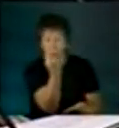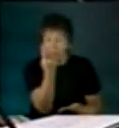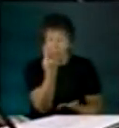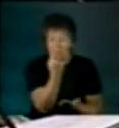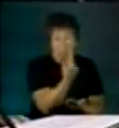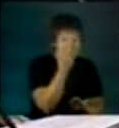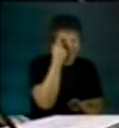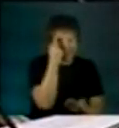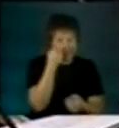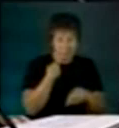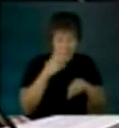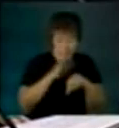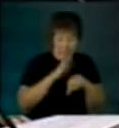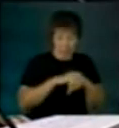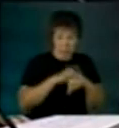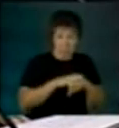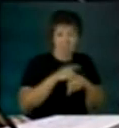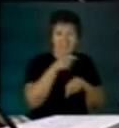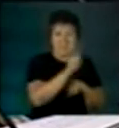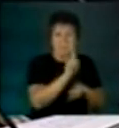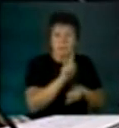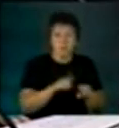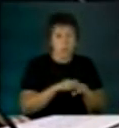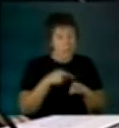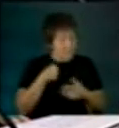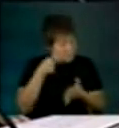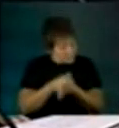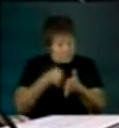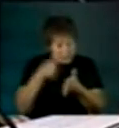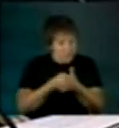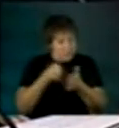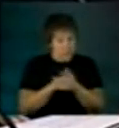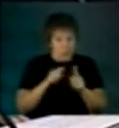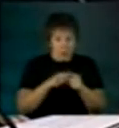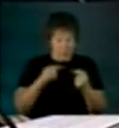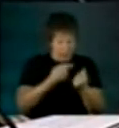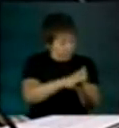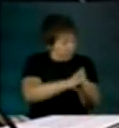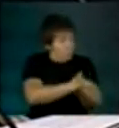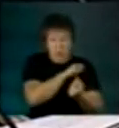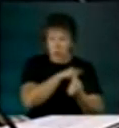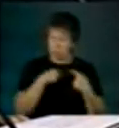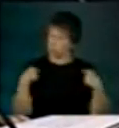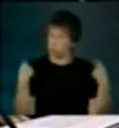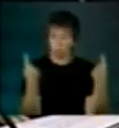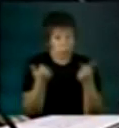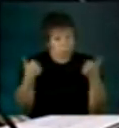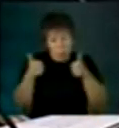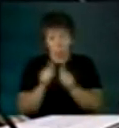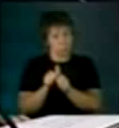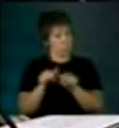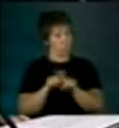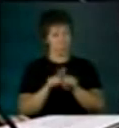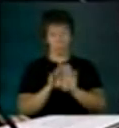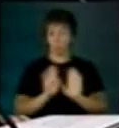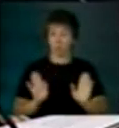hacerse responsable de todo ese desgaste. Tendremos que hacerlo juntos,